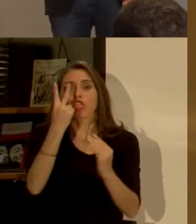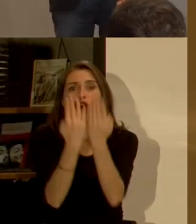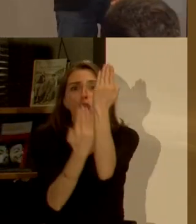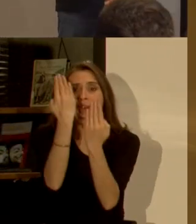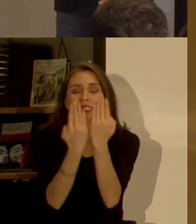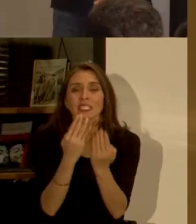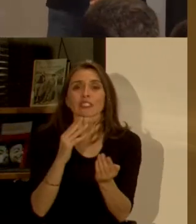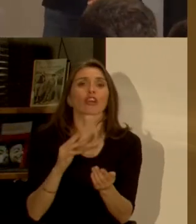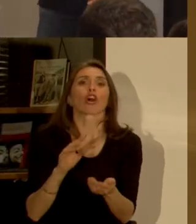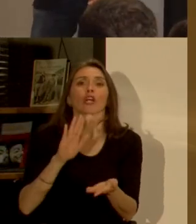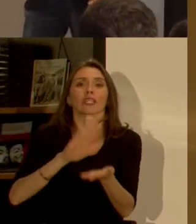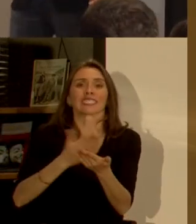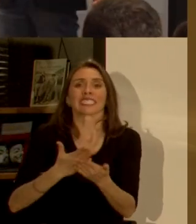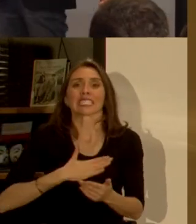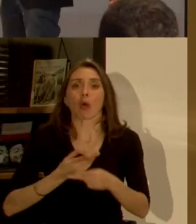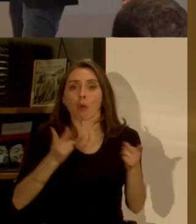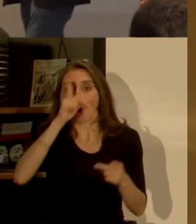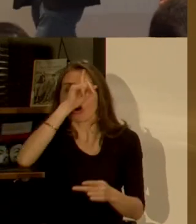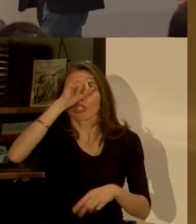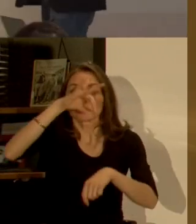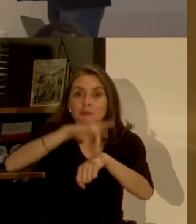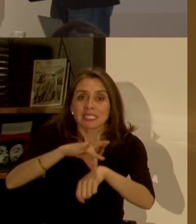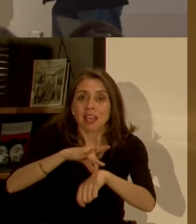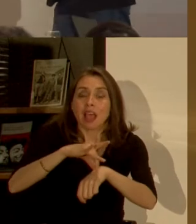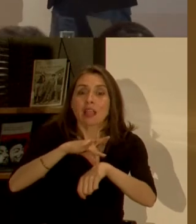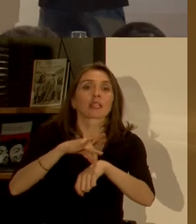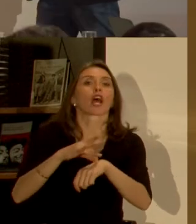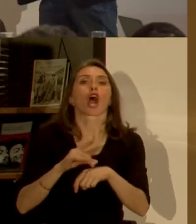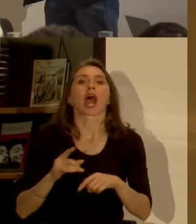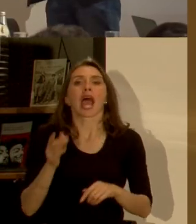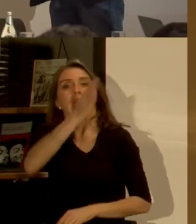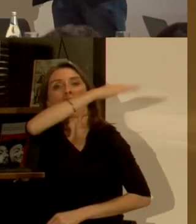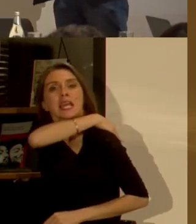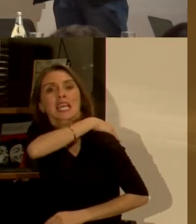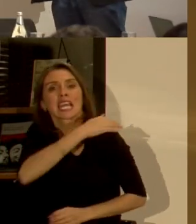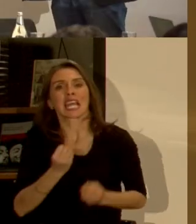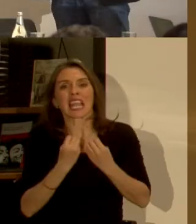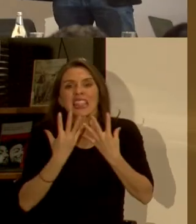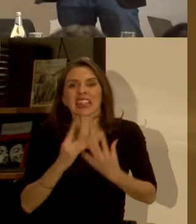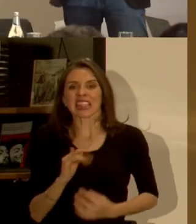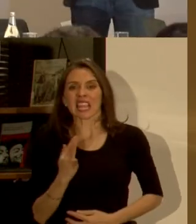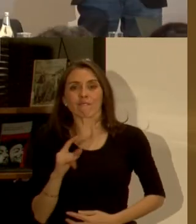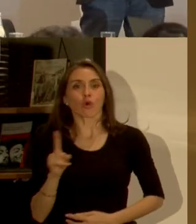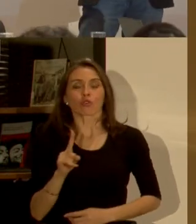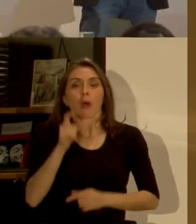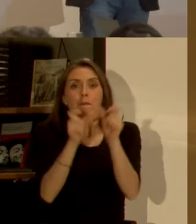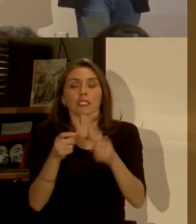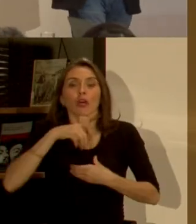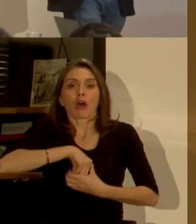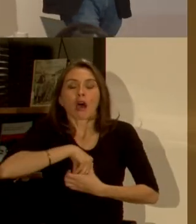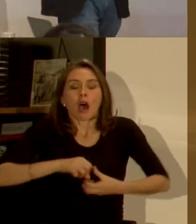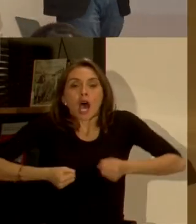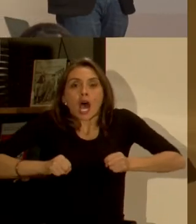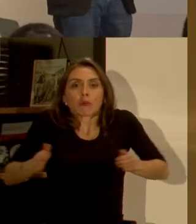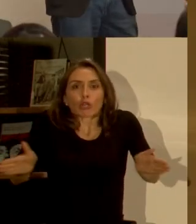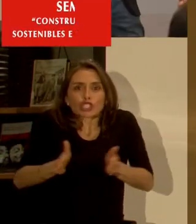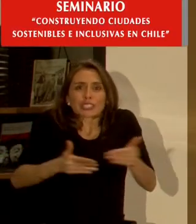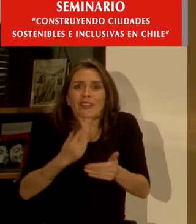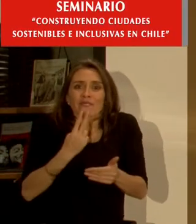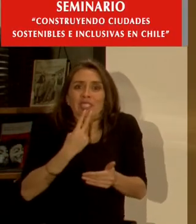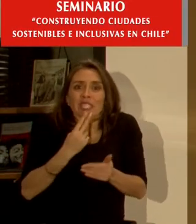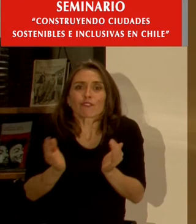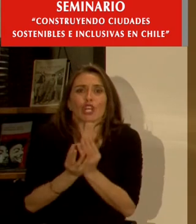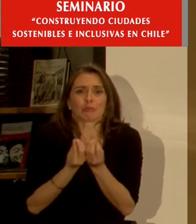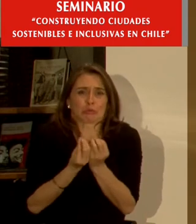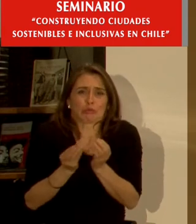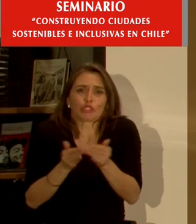salud pública pero ya no de enfermarse de tuberculosis o de tifus no estrés enfermedad asociada al